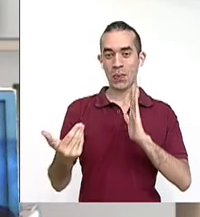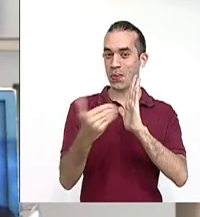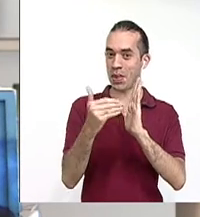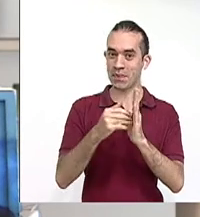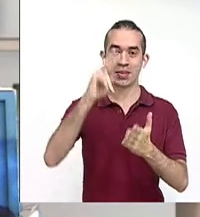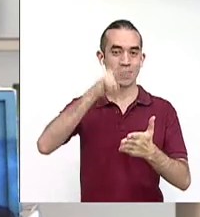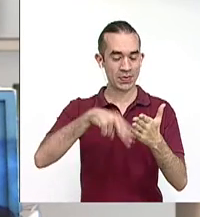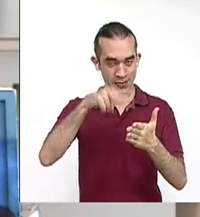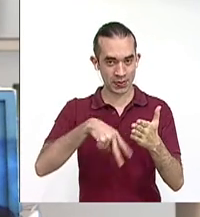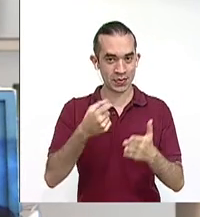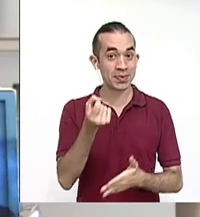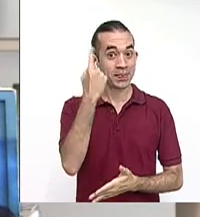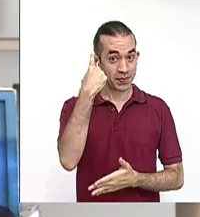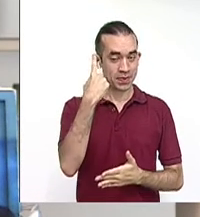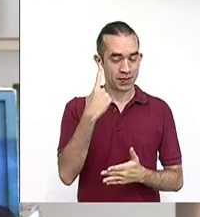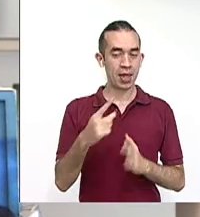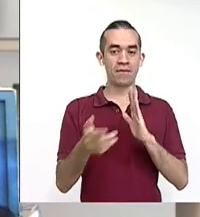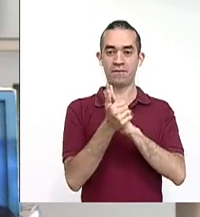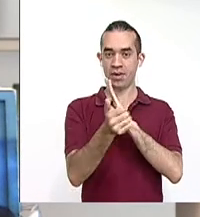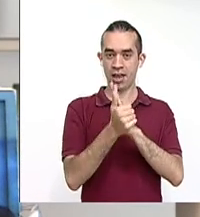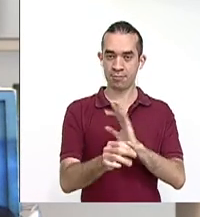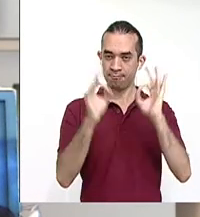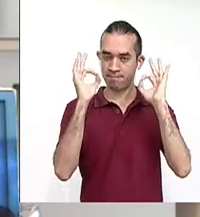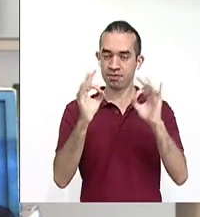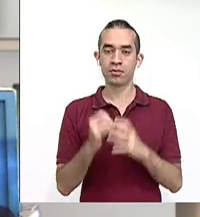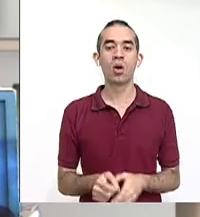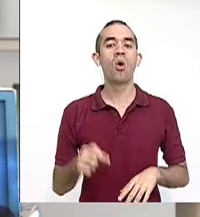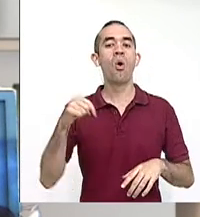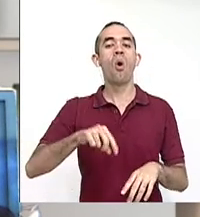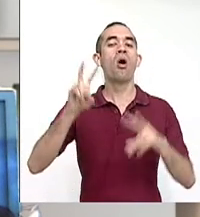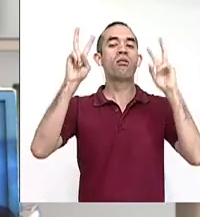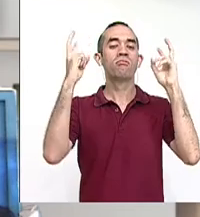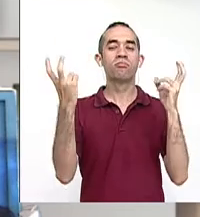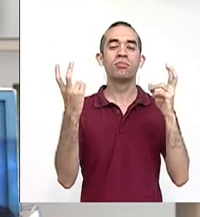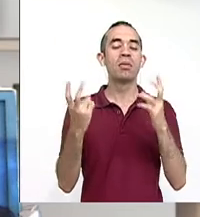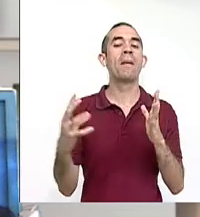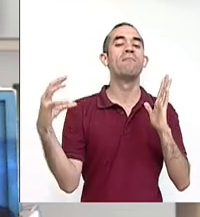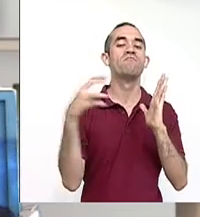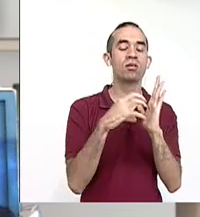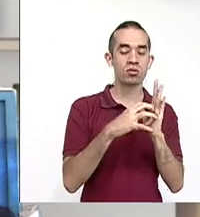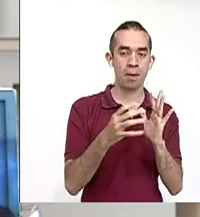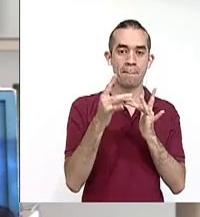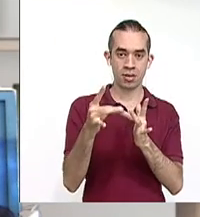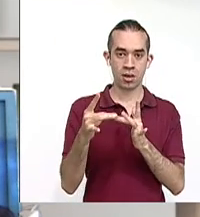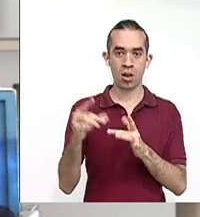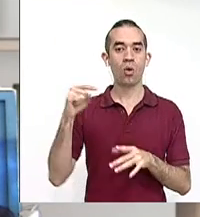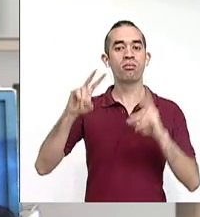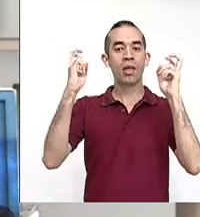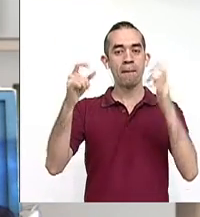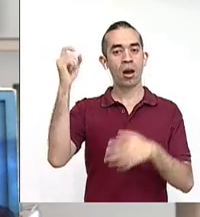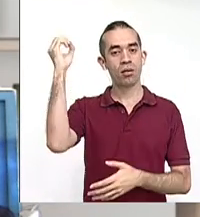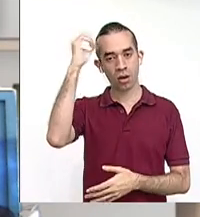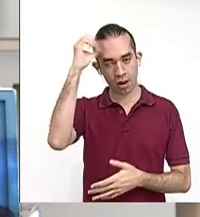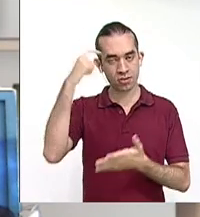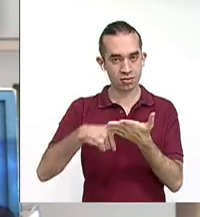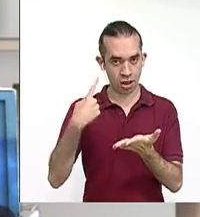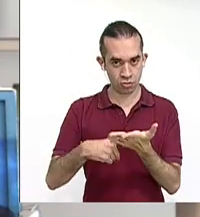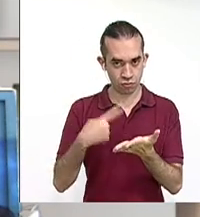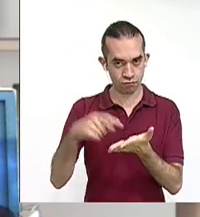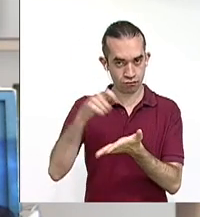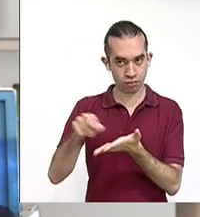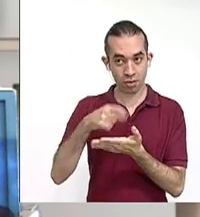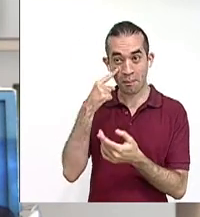con un texto muy especial. Hoy vamos a hablar sobre el ensayo y tenemos también una invitada especial. Si ustedes ven aquí,